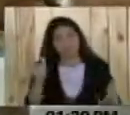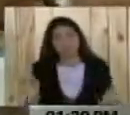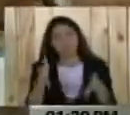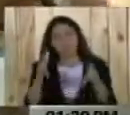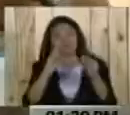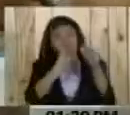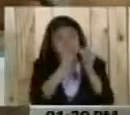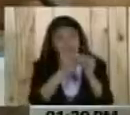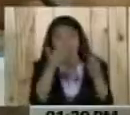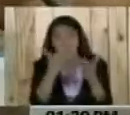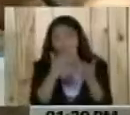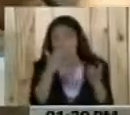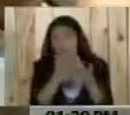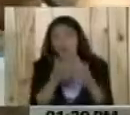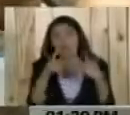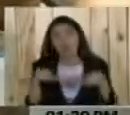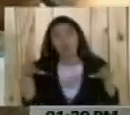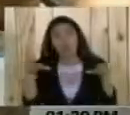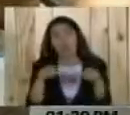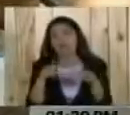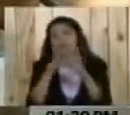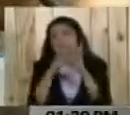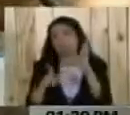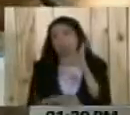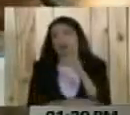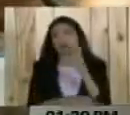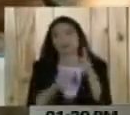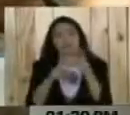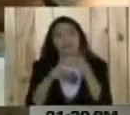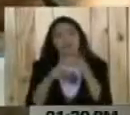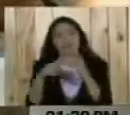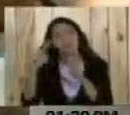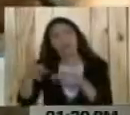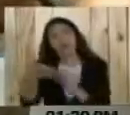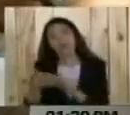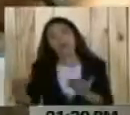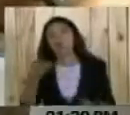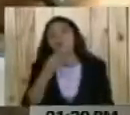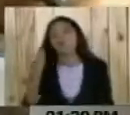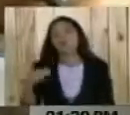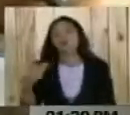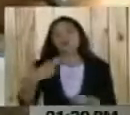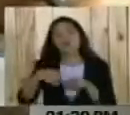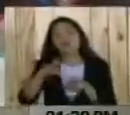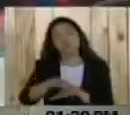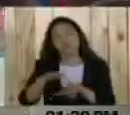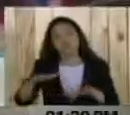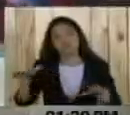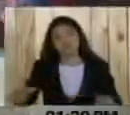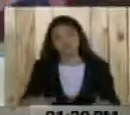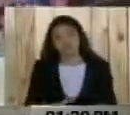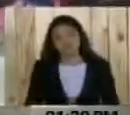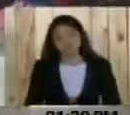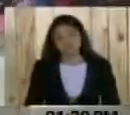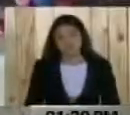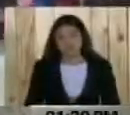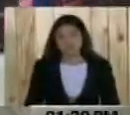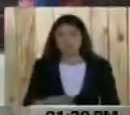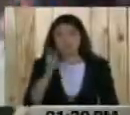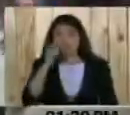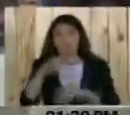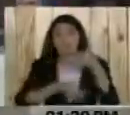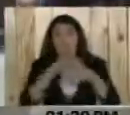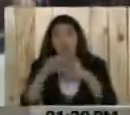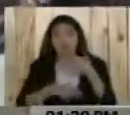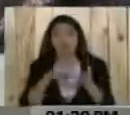escuelas, recuperación de espacios recreativos, la recuperación de espacios para nuestra juventud, para nuestros niños, para nuestras niñas. Coelho destacó la